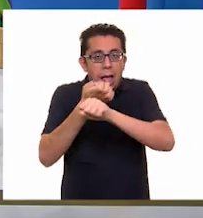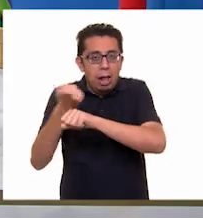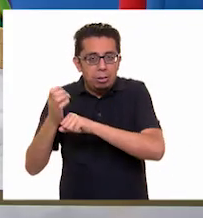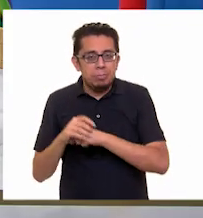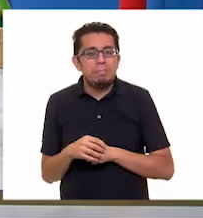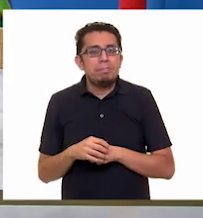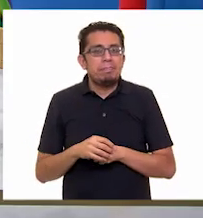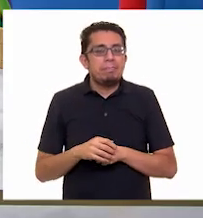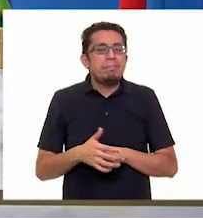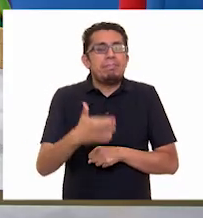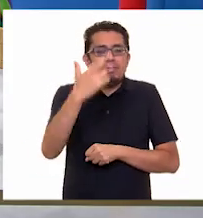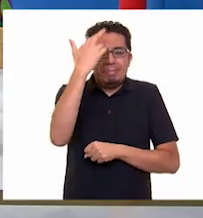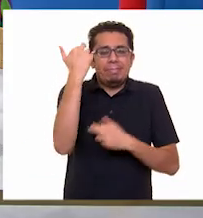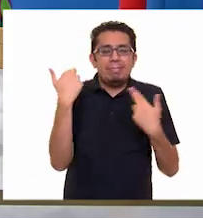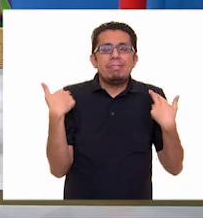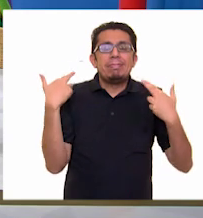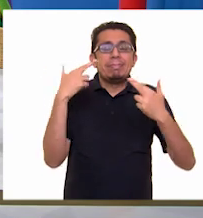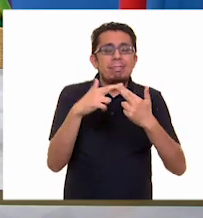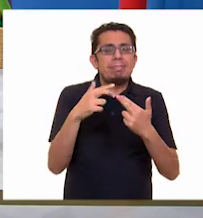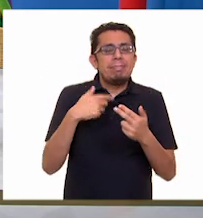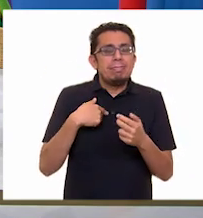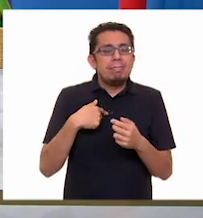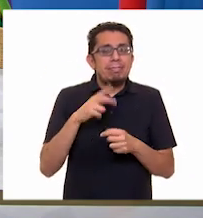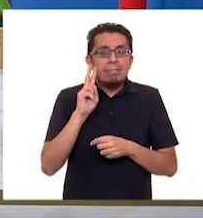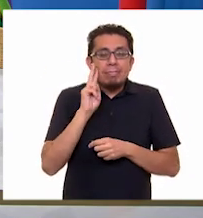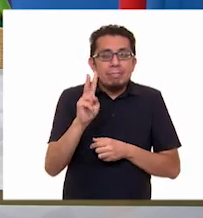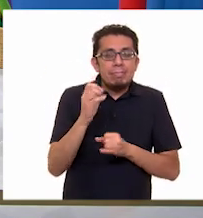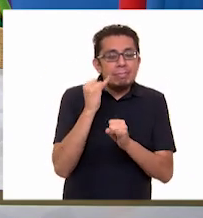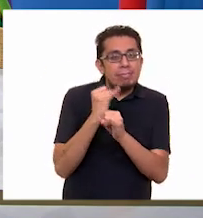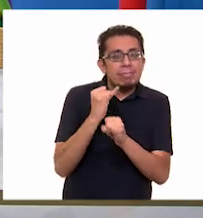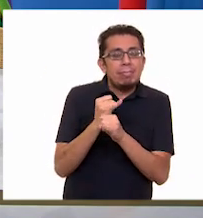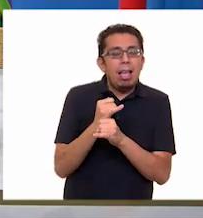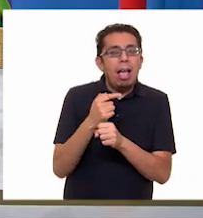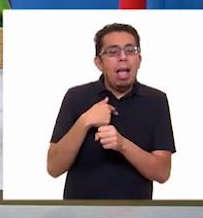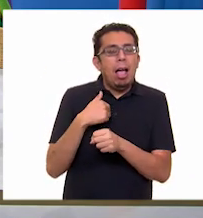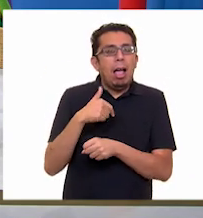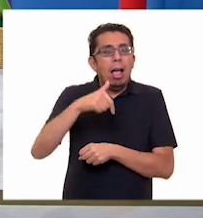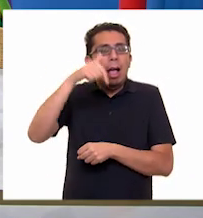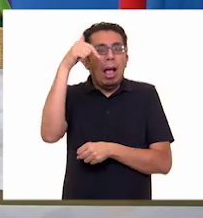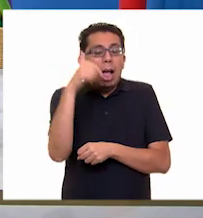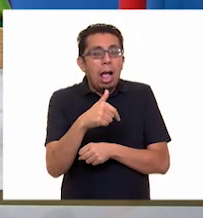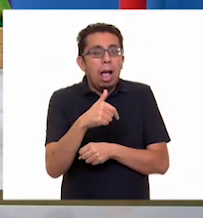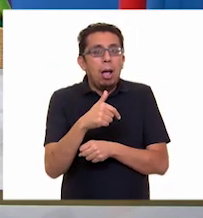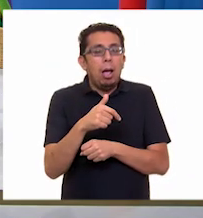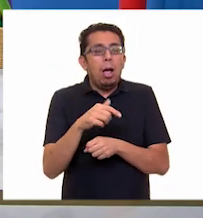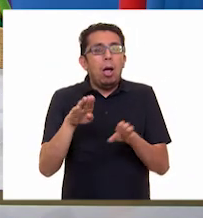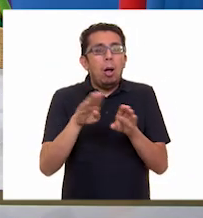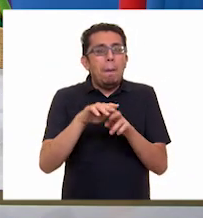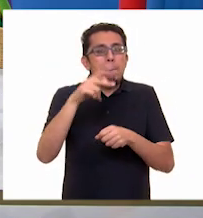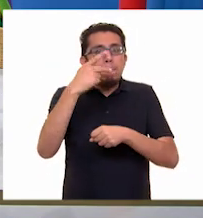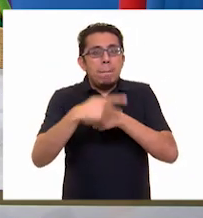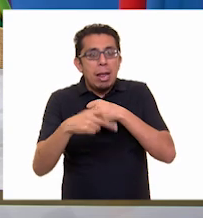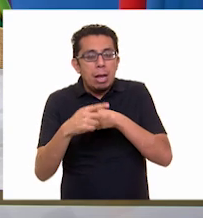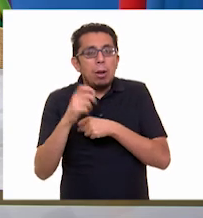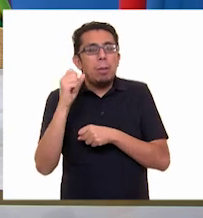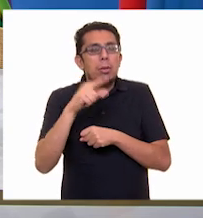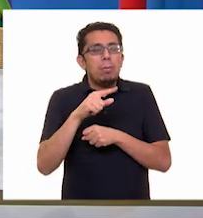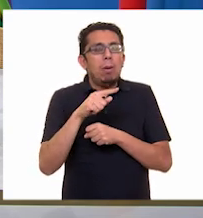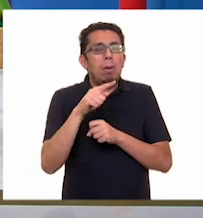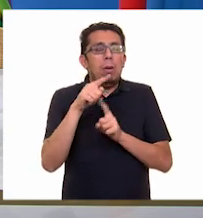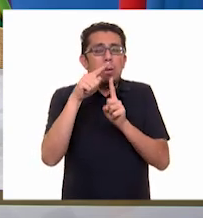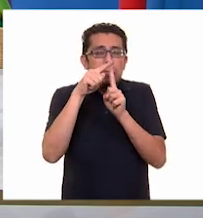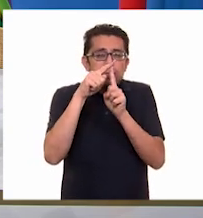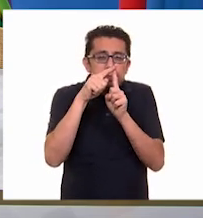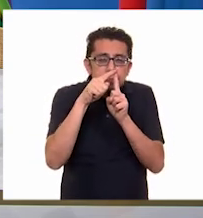razón, maestra. Al indagar en la página, encontré información del grado de peligro y de riesgo por bajas temperaturas a nivel municipal.